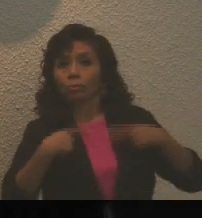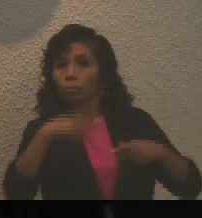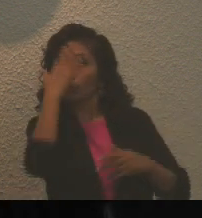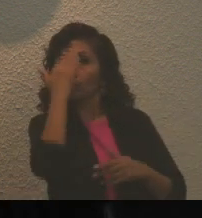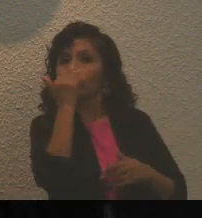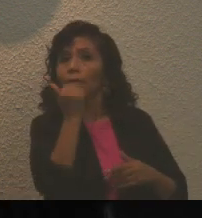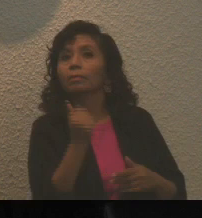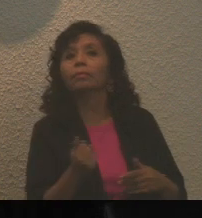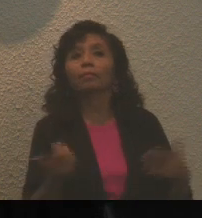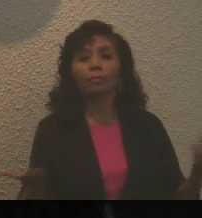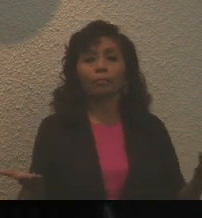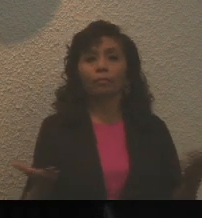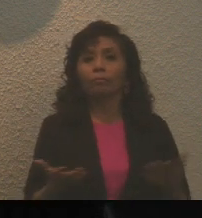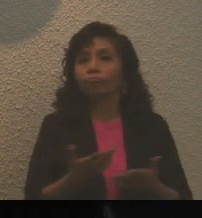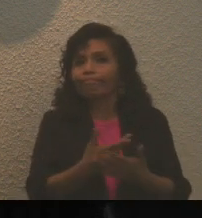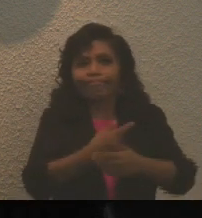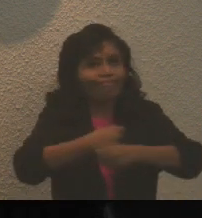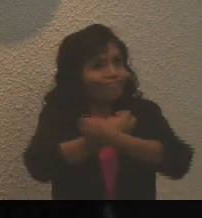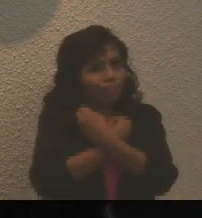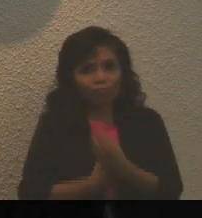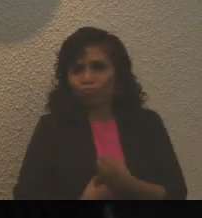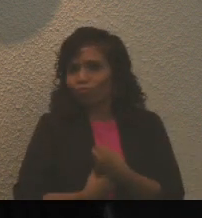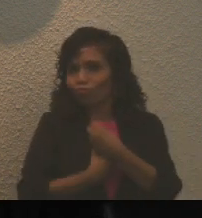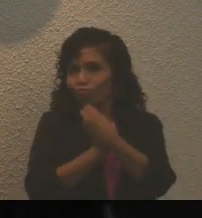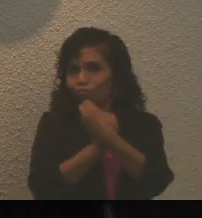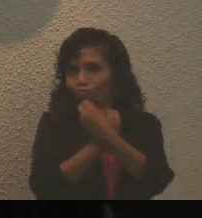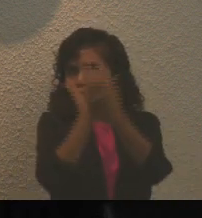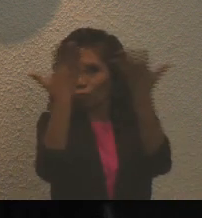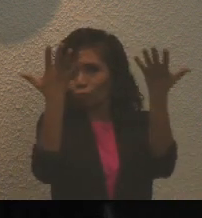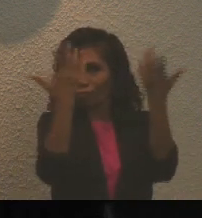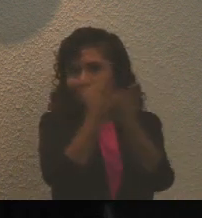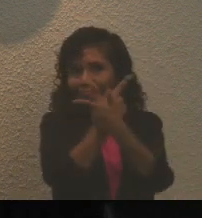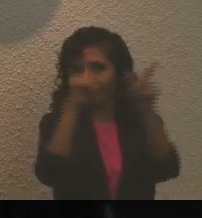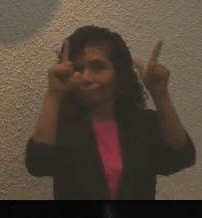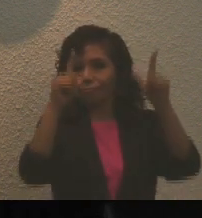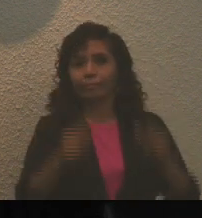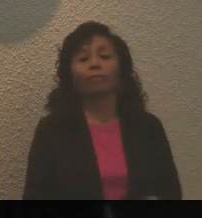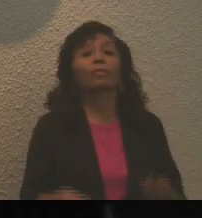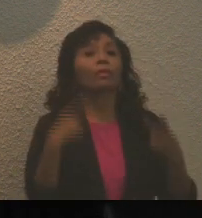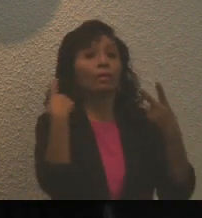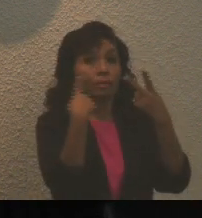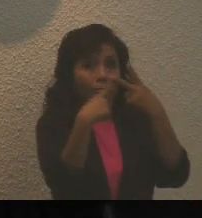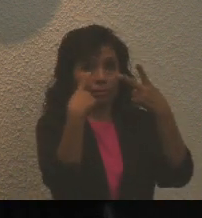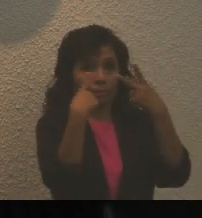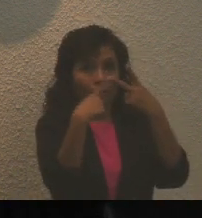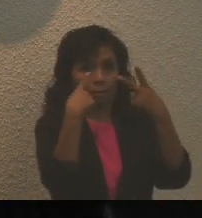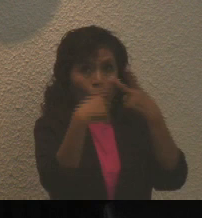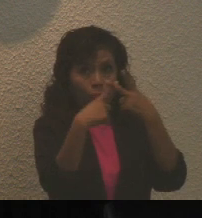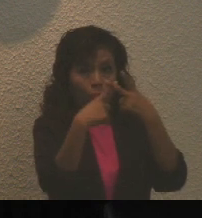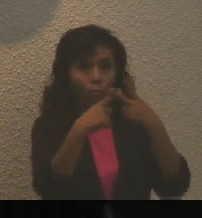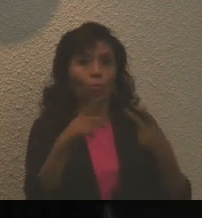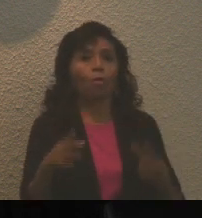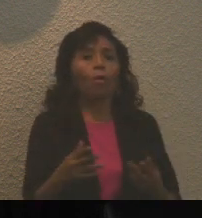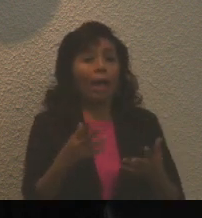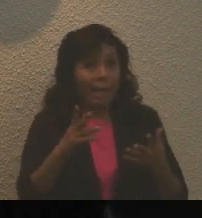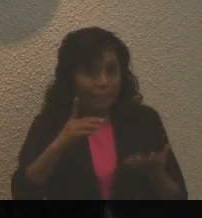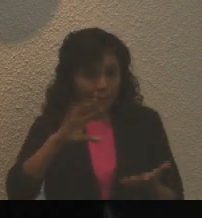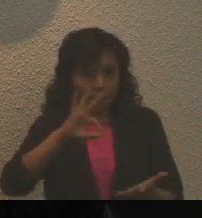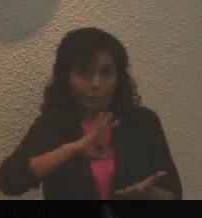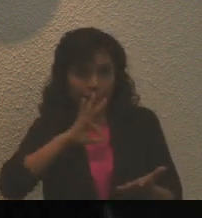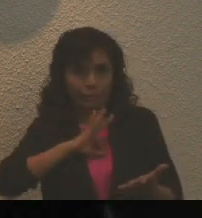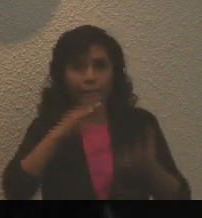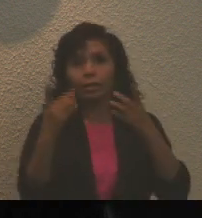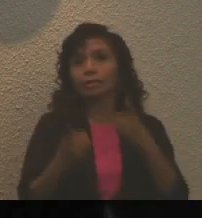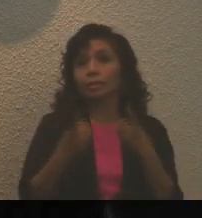todas sus expresiones. Segundo, el reconocimiento será otorgado por el